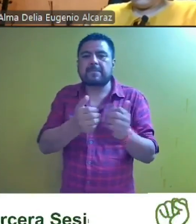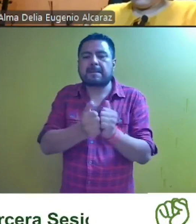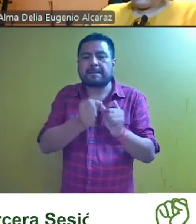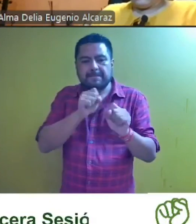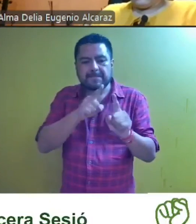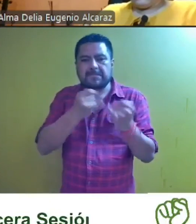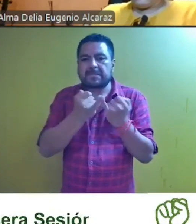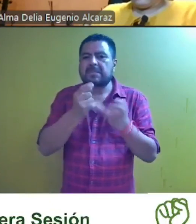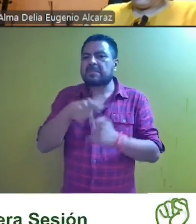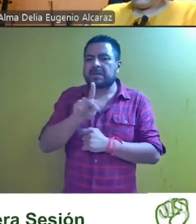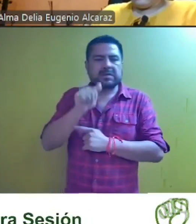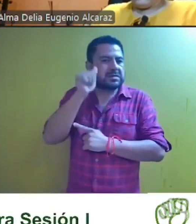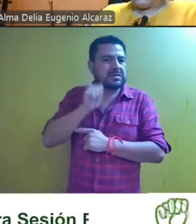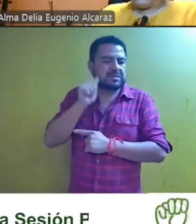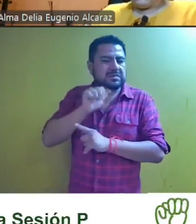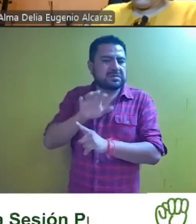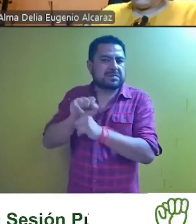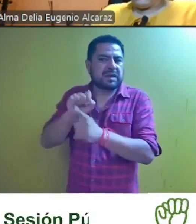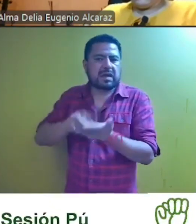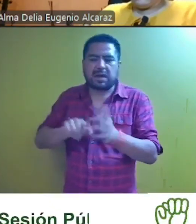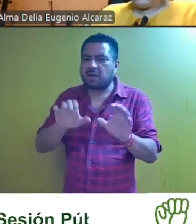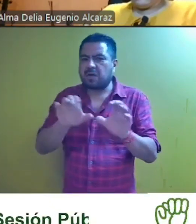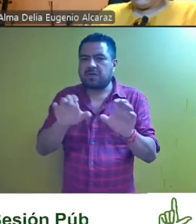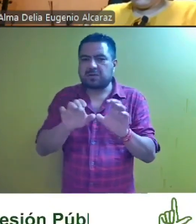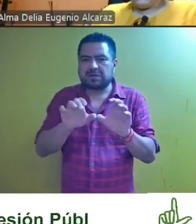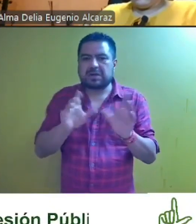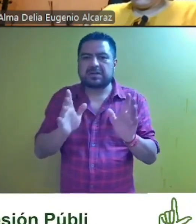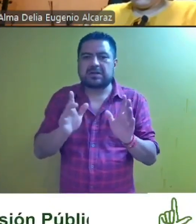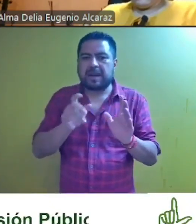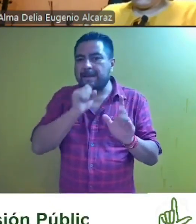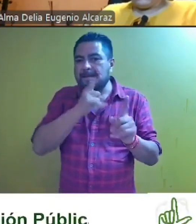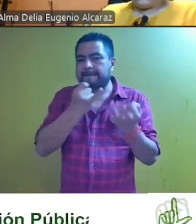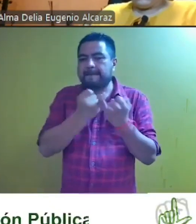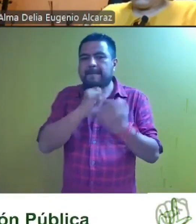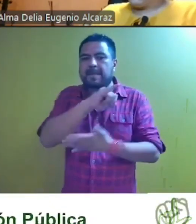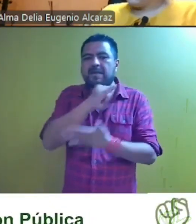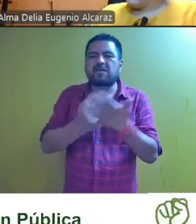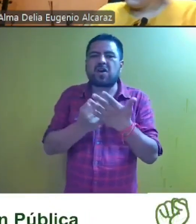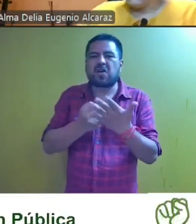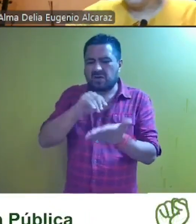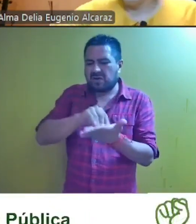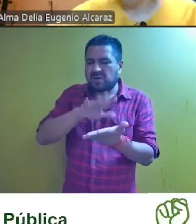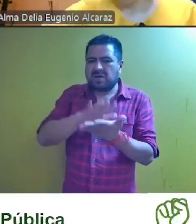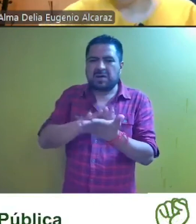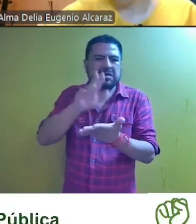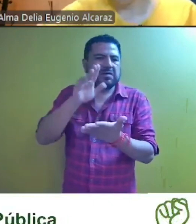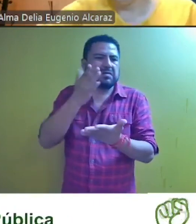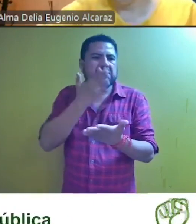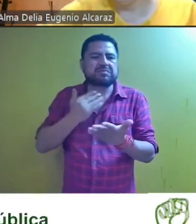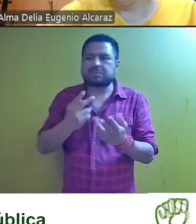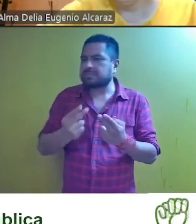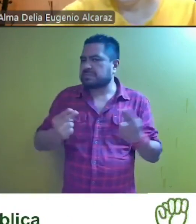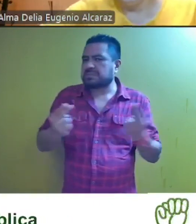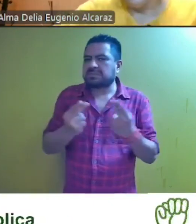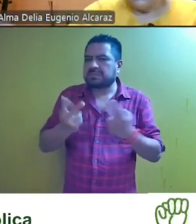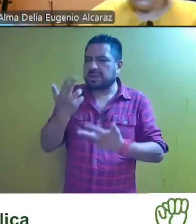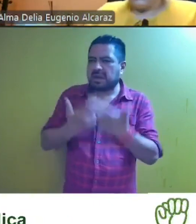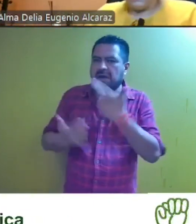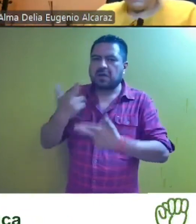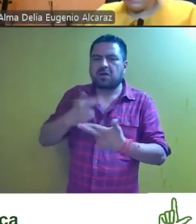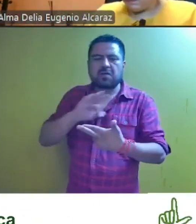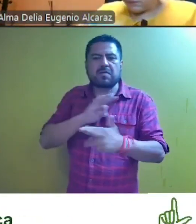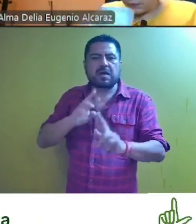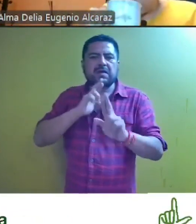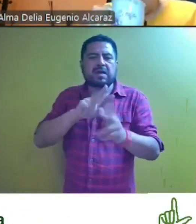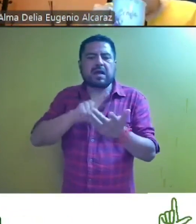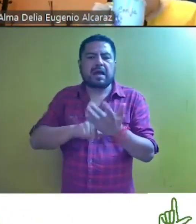pero siempre se deben llegar las constancias respectivas y en el caso del informe circunstanciado si previo requerimiento no es remitido se puede resolver